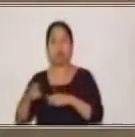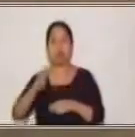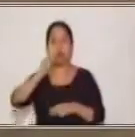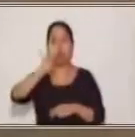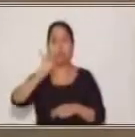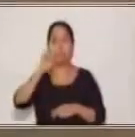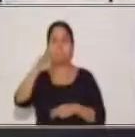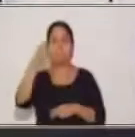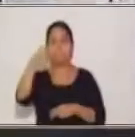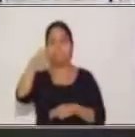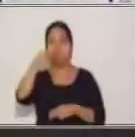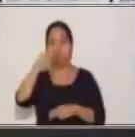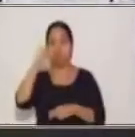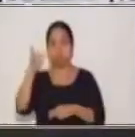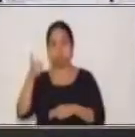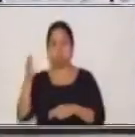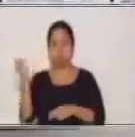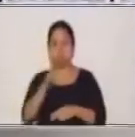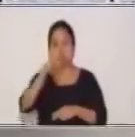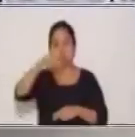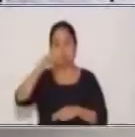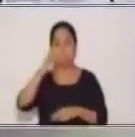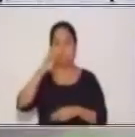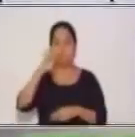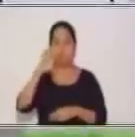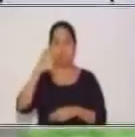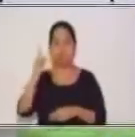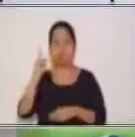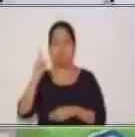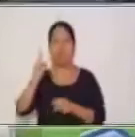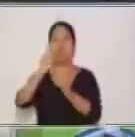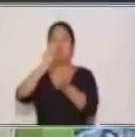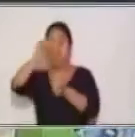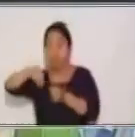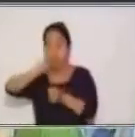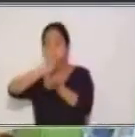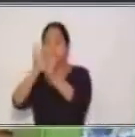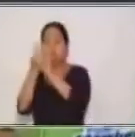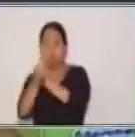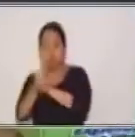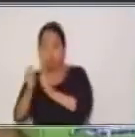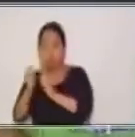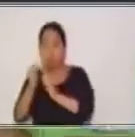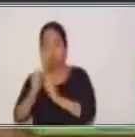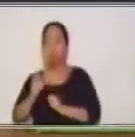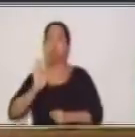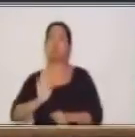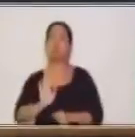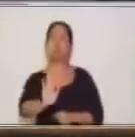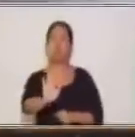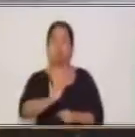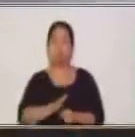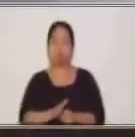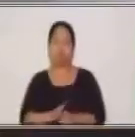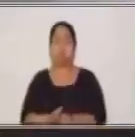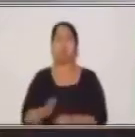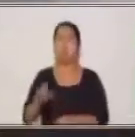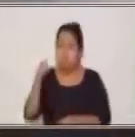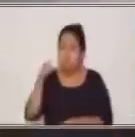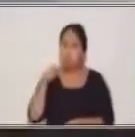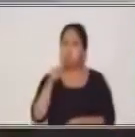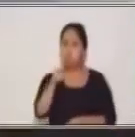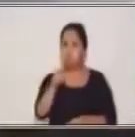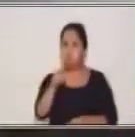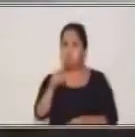conocemos como el usted. Esto ya a finales del siglo XVII. Y el tú, pues sí se utilizaba,